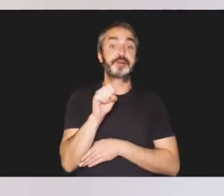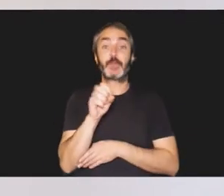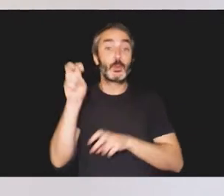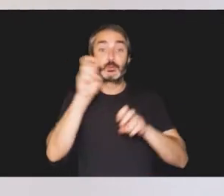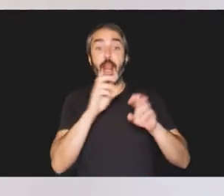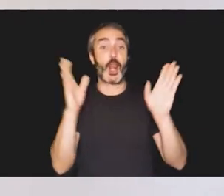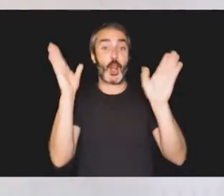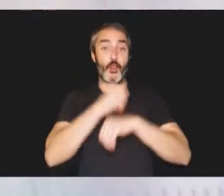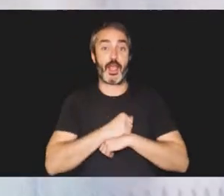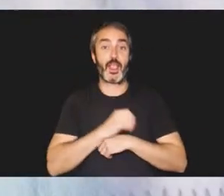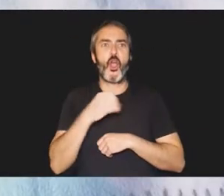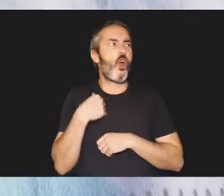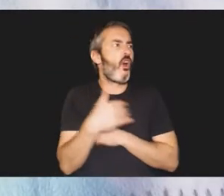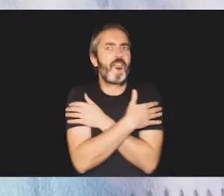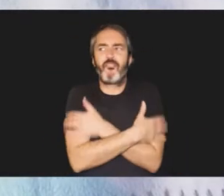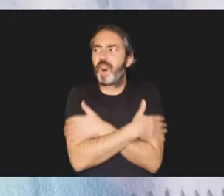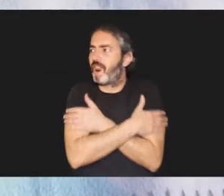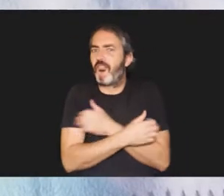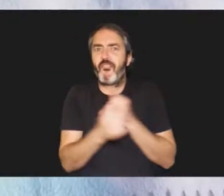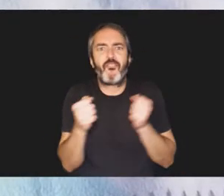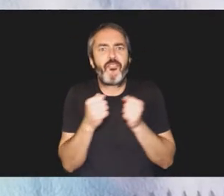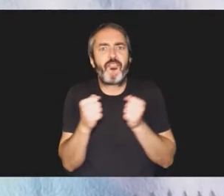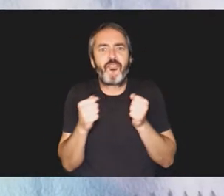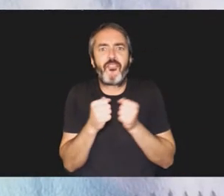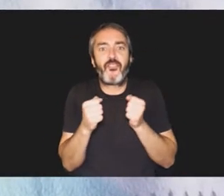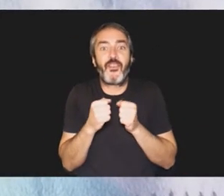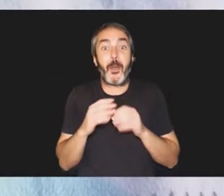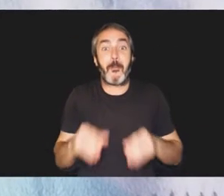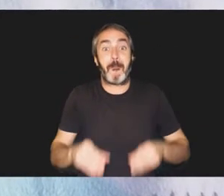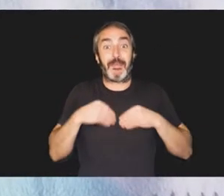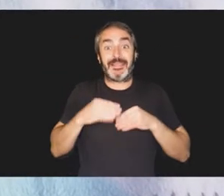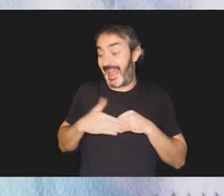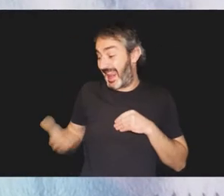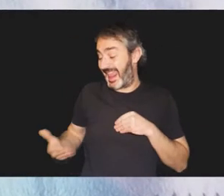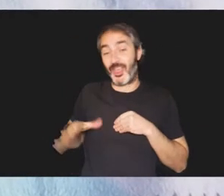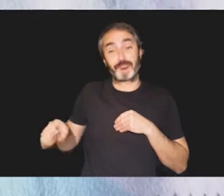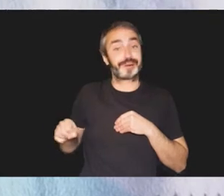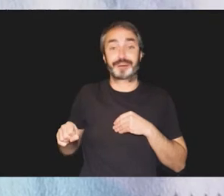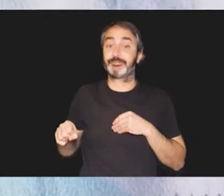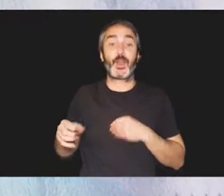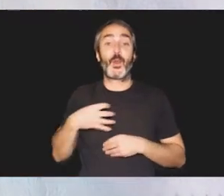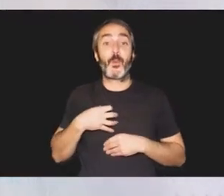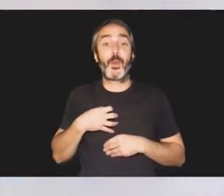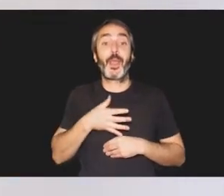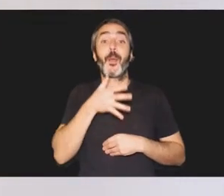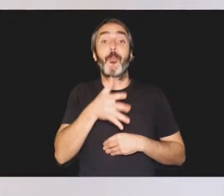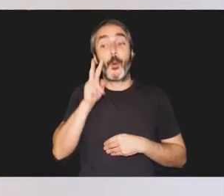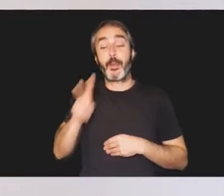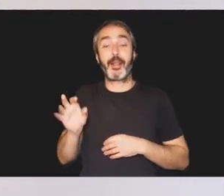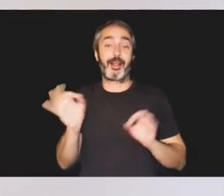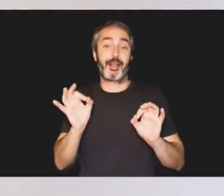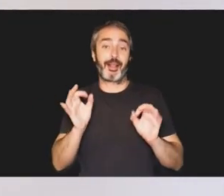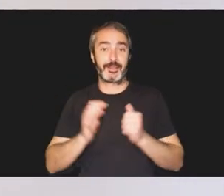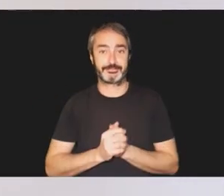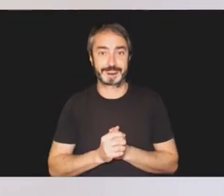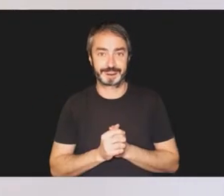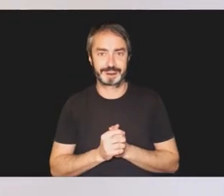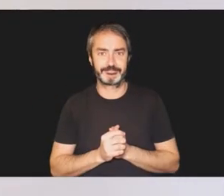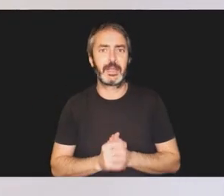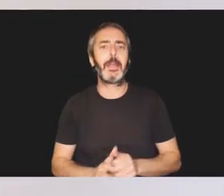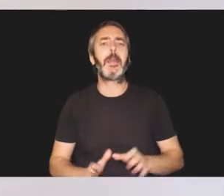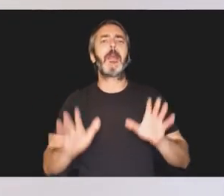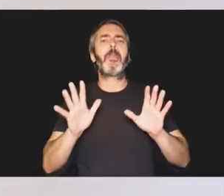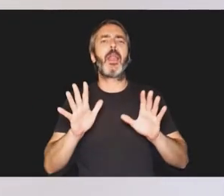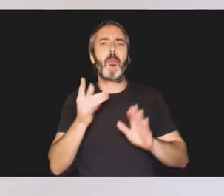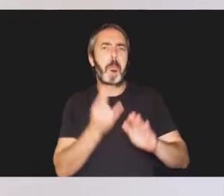buscarla. O si siente frío y tiene la manta al lado, no la cogerá porque no sabe que la tiene a mano. ¿Pero qué